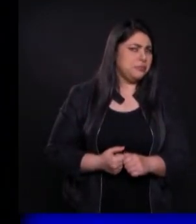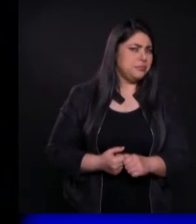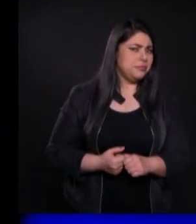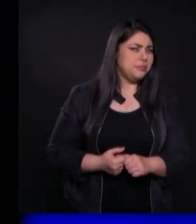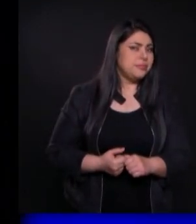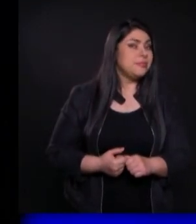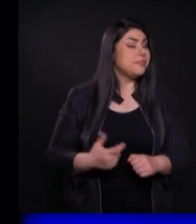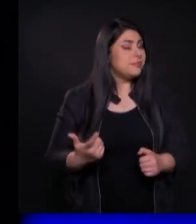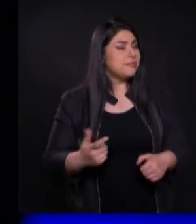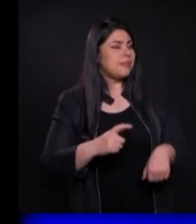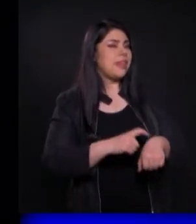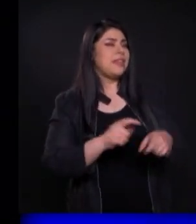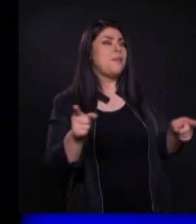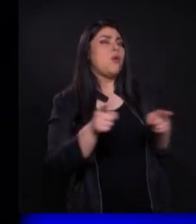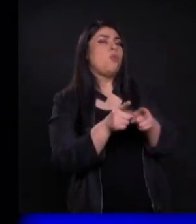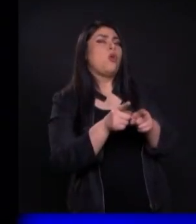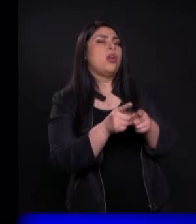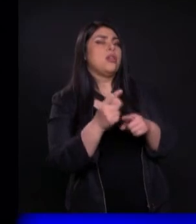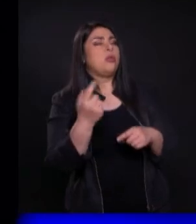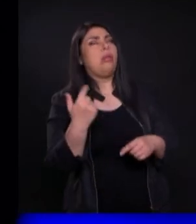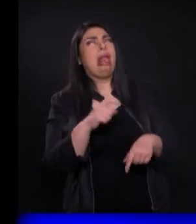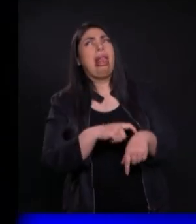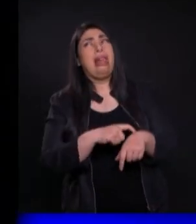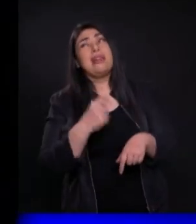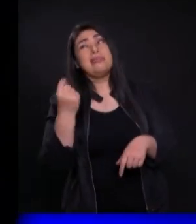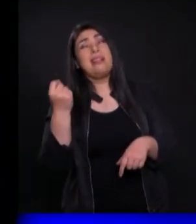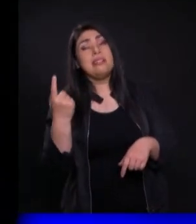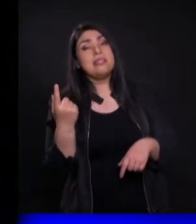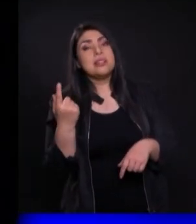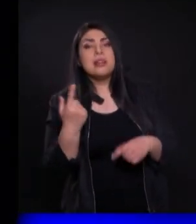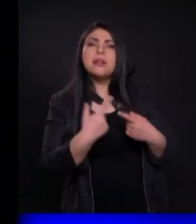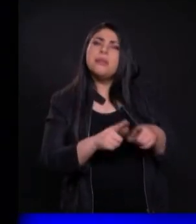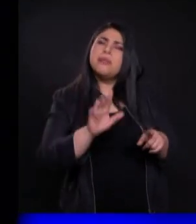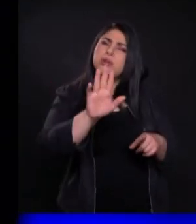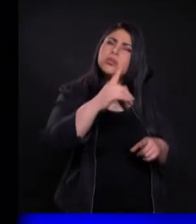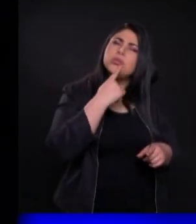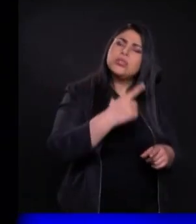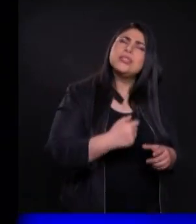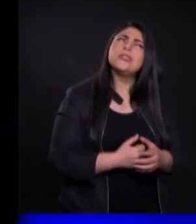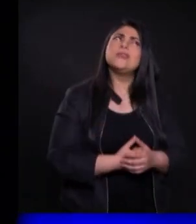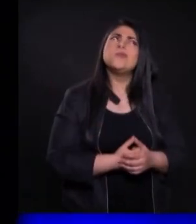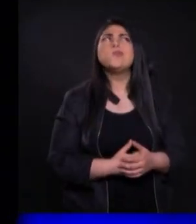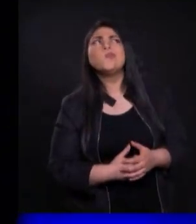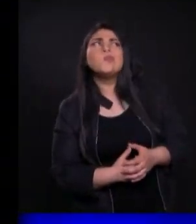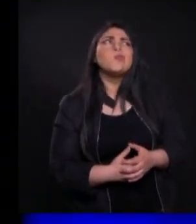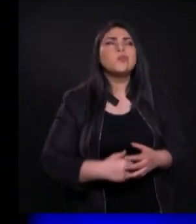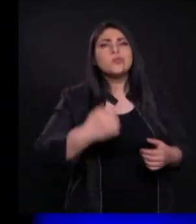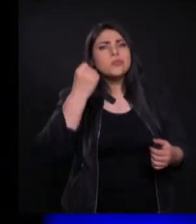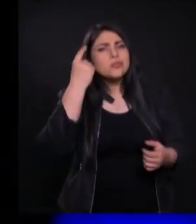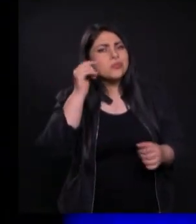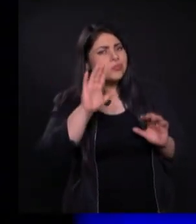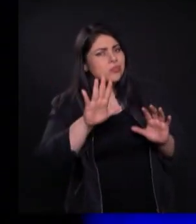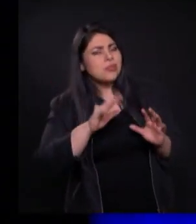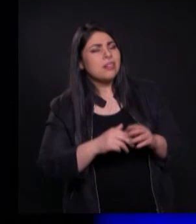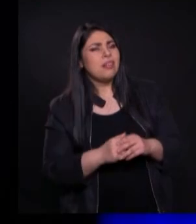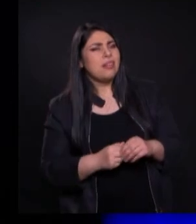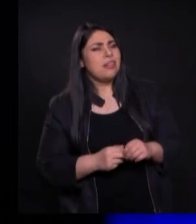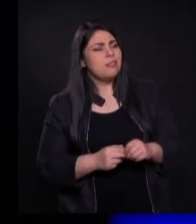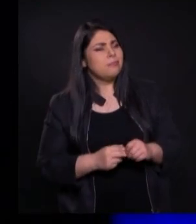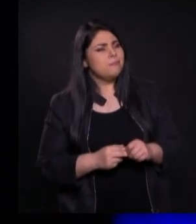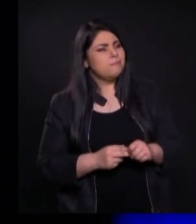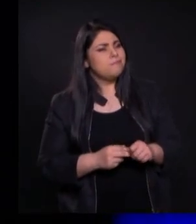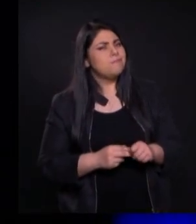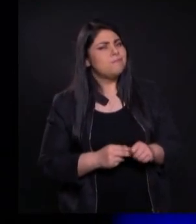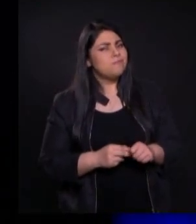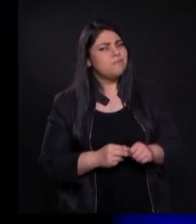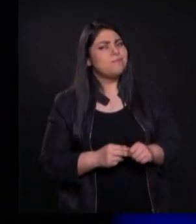Tienes poco tiempo Pero qué tal Si lo planteas De otra forma Y entiendes Que si a ti El tiempo No te alcanza Es porque